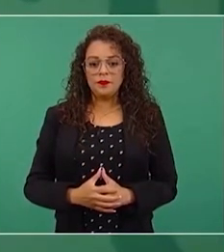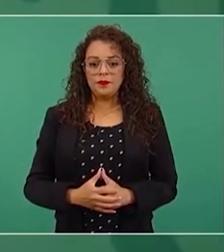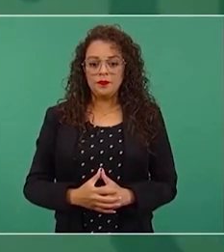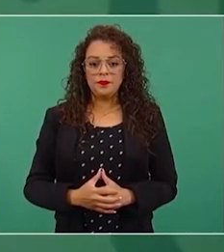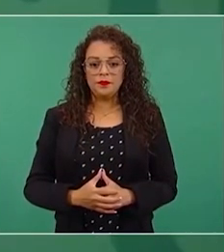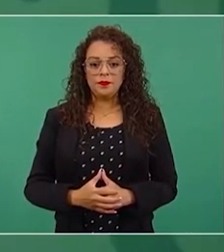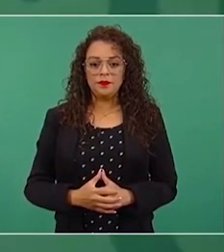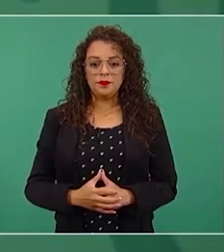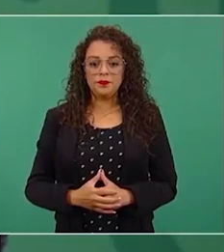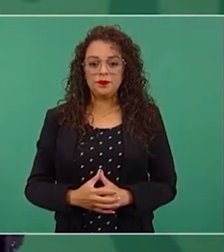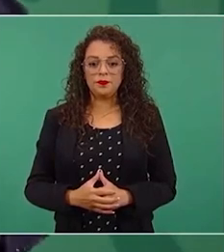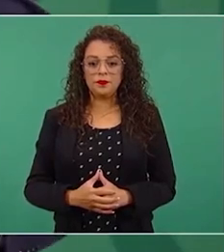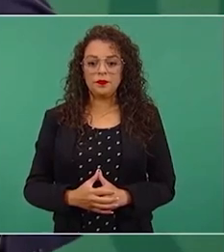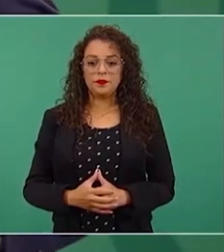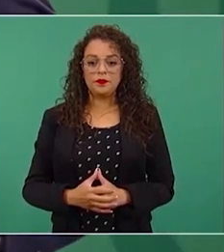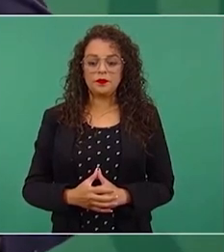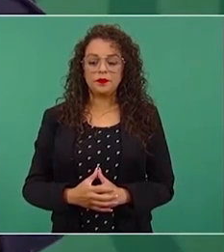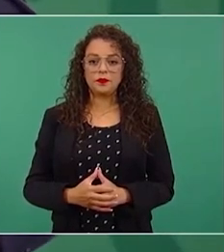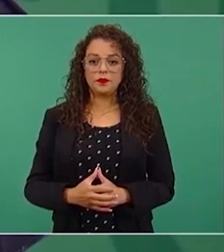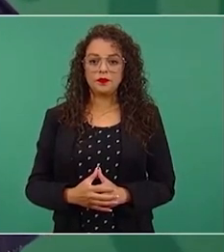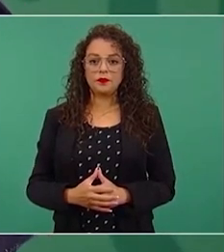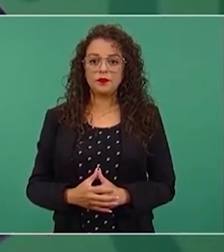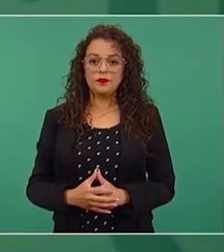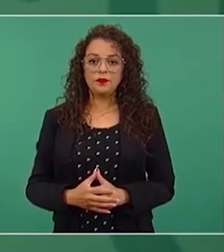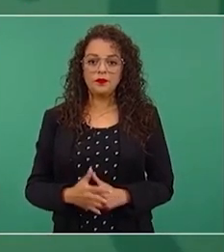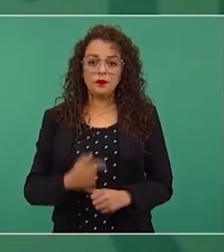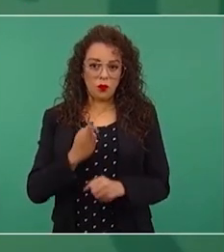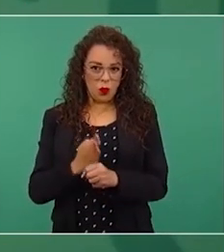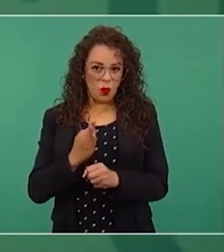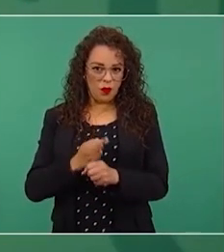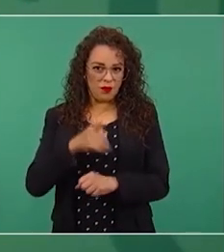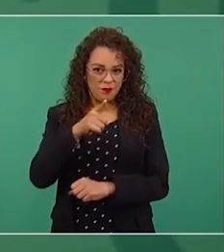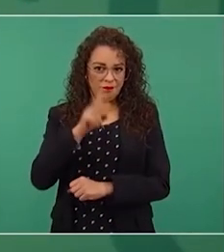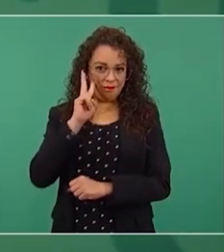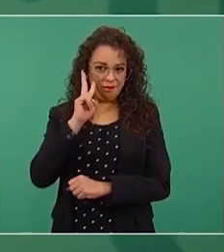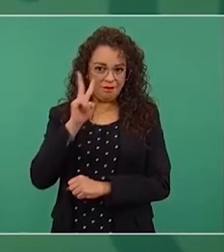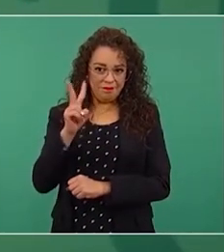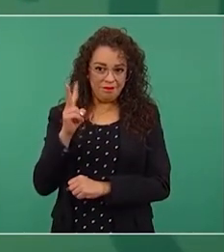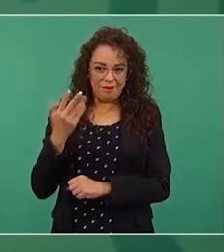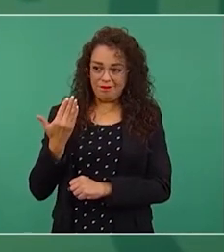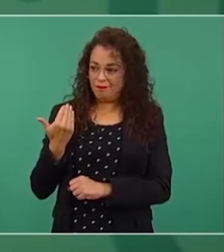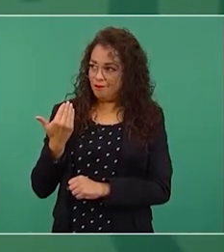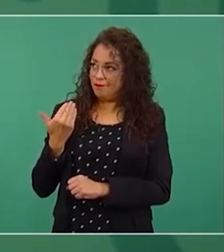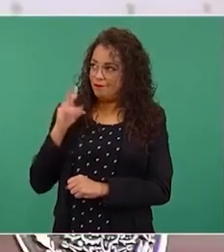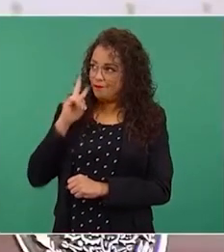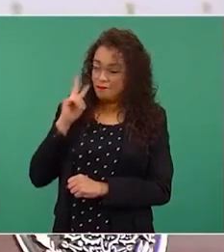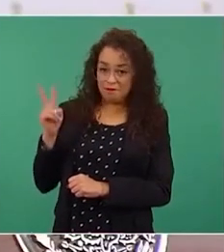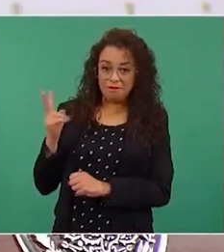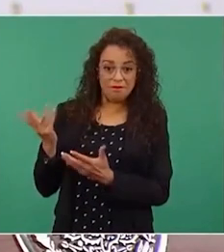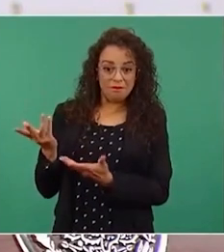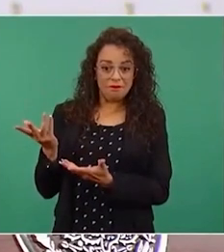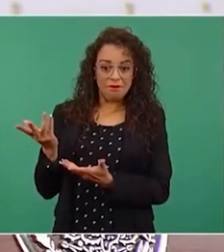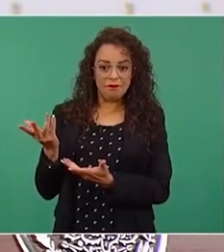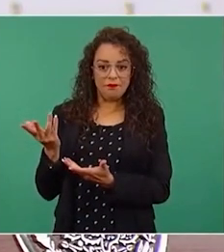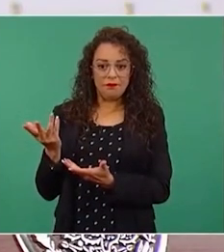Esto que acabamos de ver, ¿cómo es posible de que Oxxo